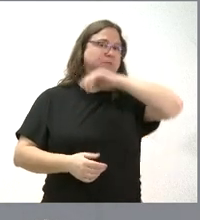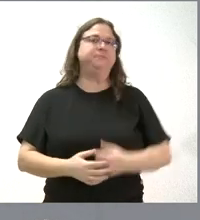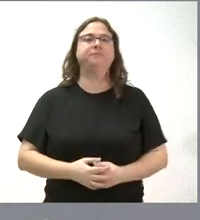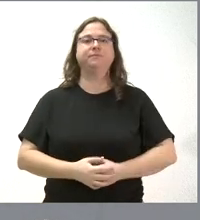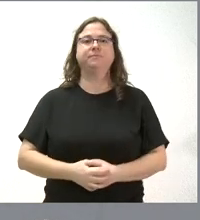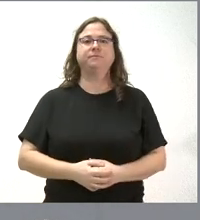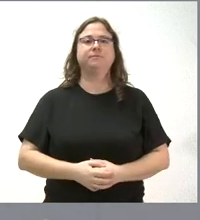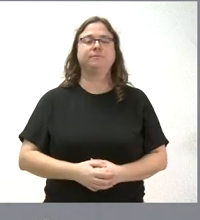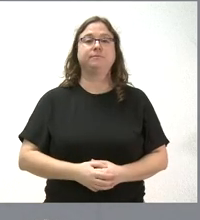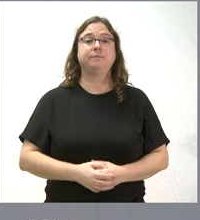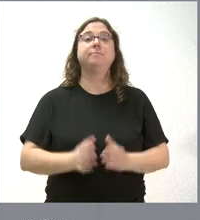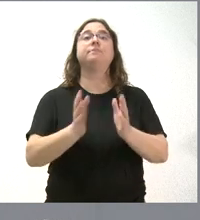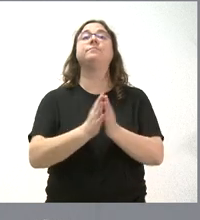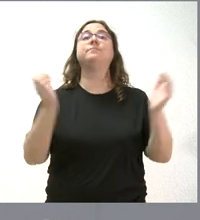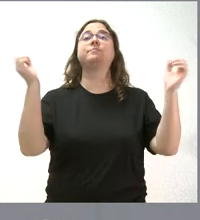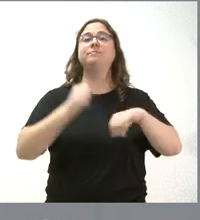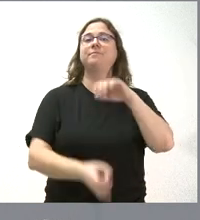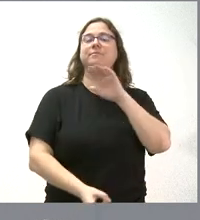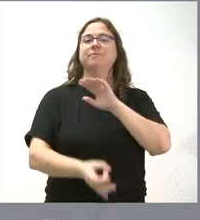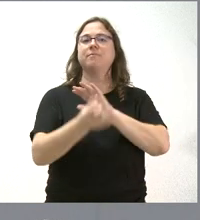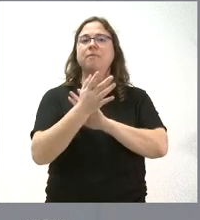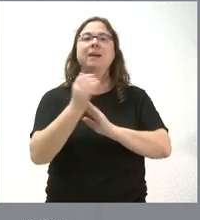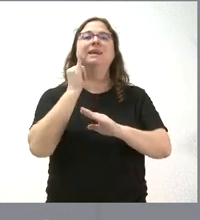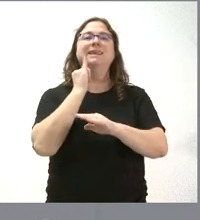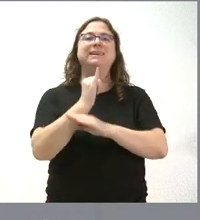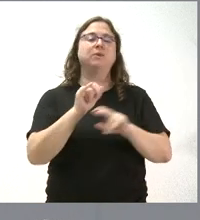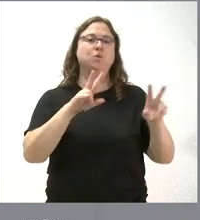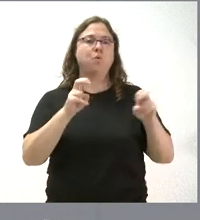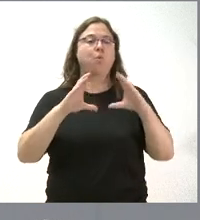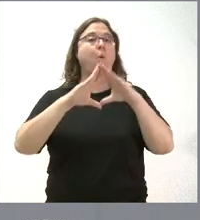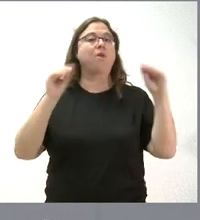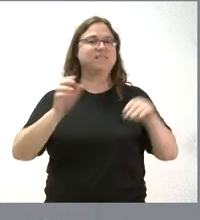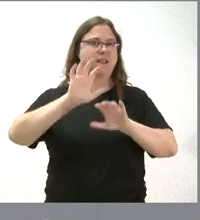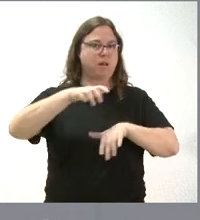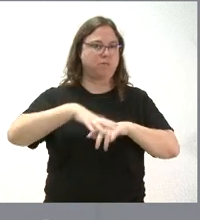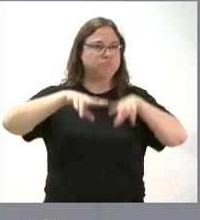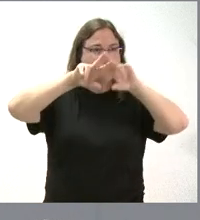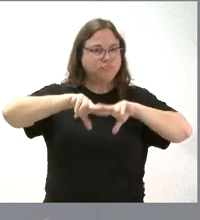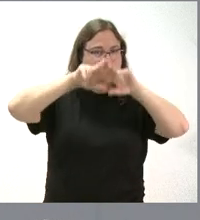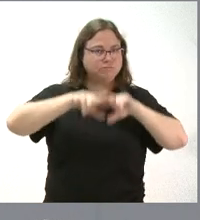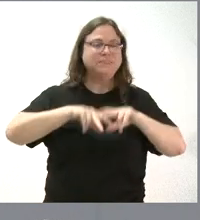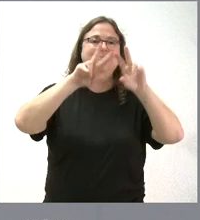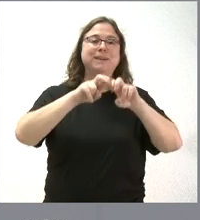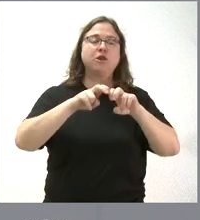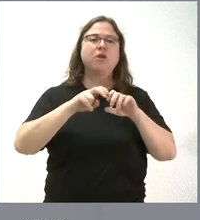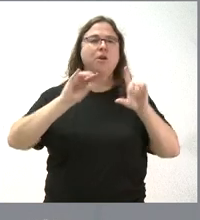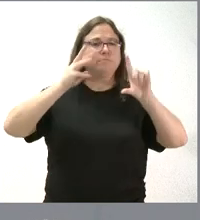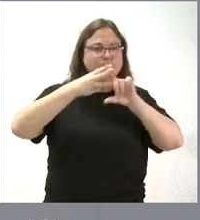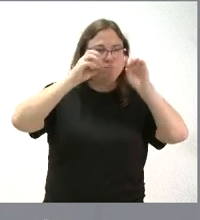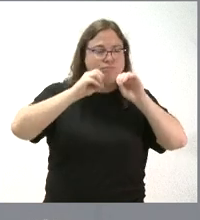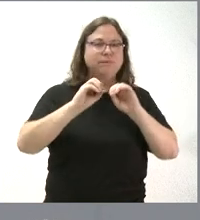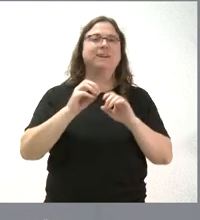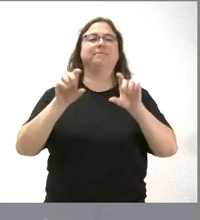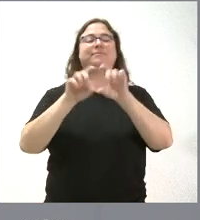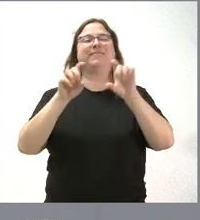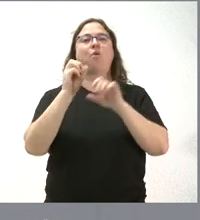Se acuerda aprobar la creación de un nuevo instituto de la Universidad de León para potenciar la investigación en ciberseguridad e industria 4.0 y